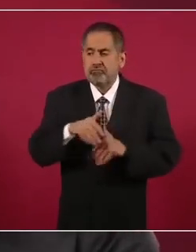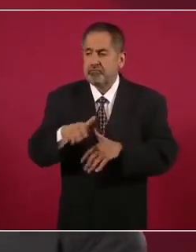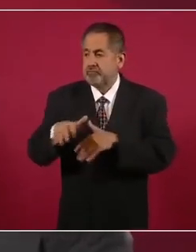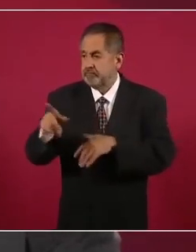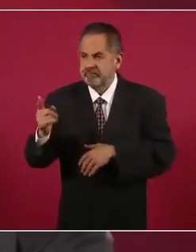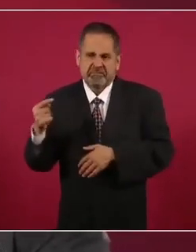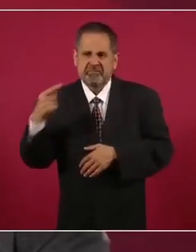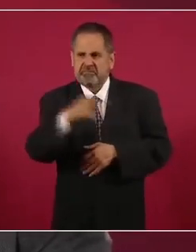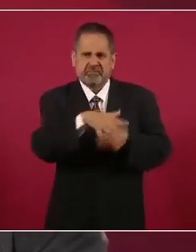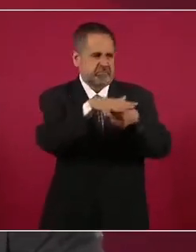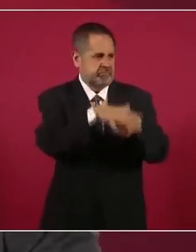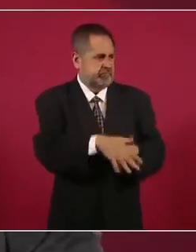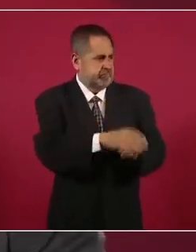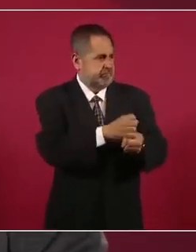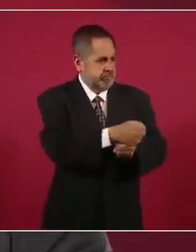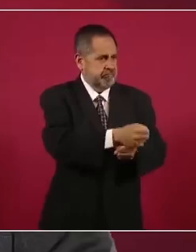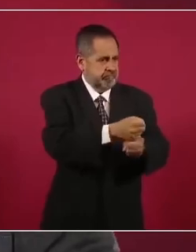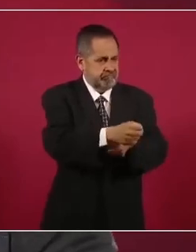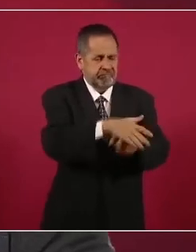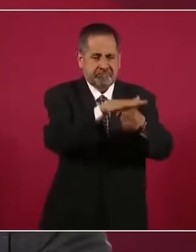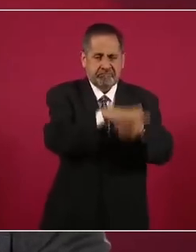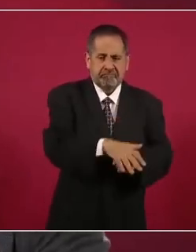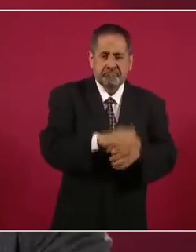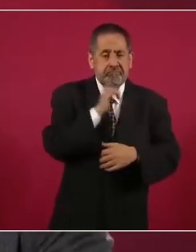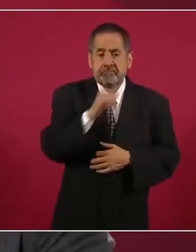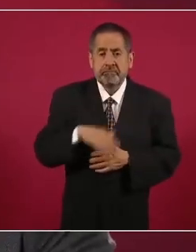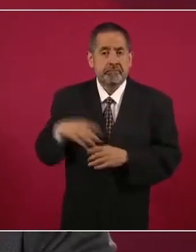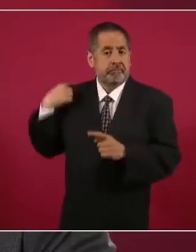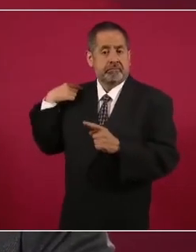pueblo en todo este tiempo que llevo,